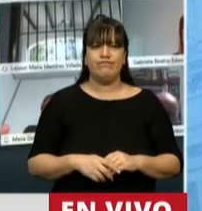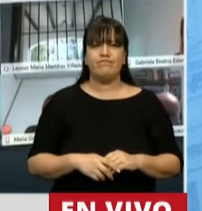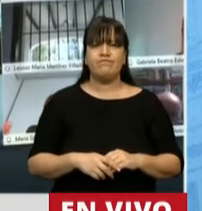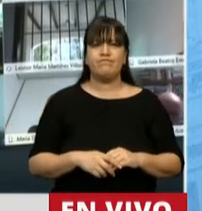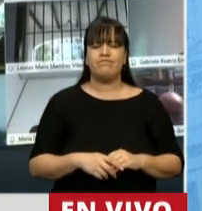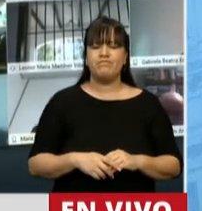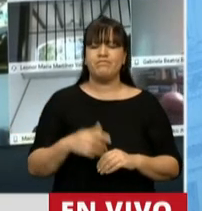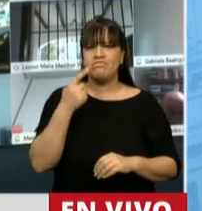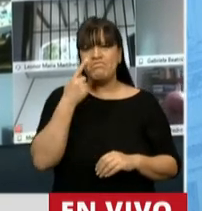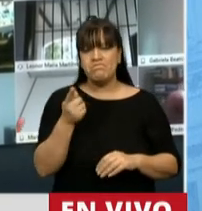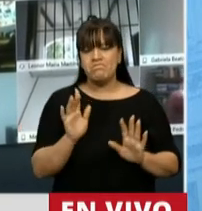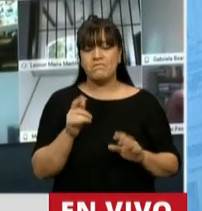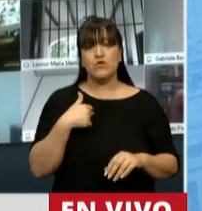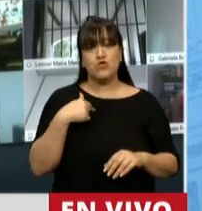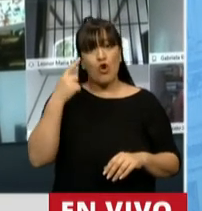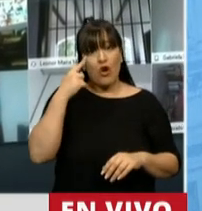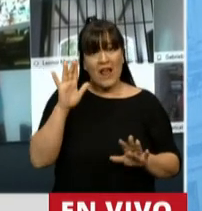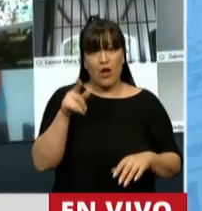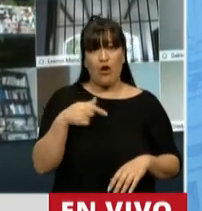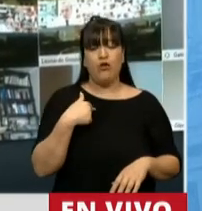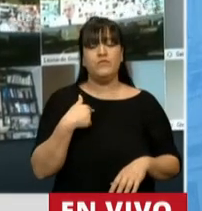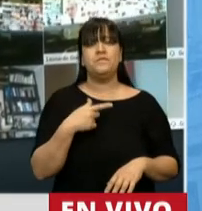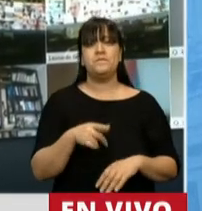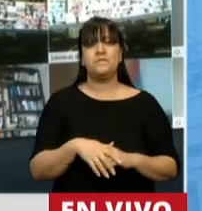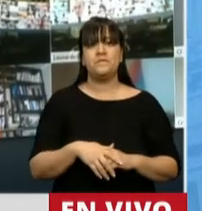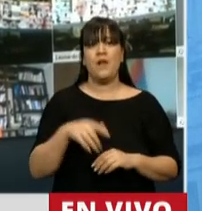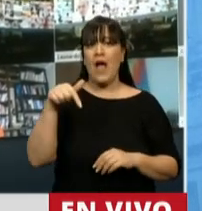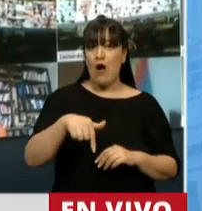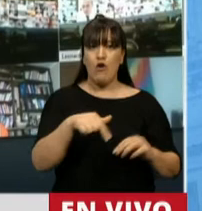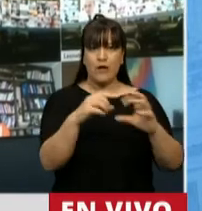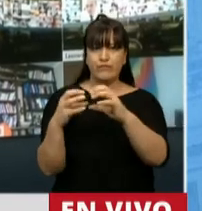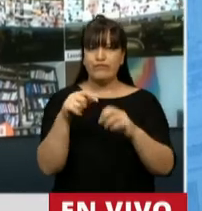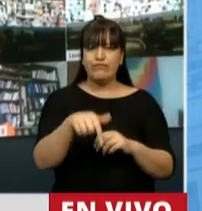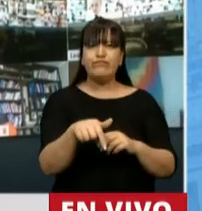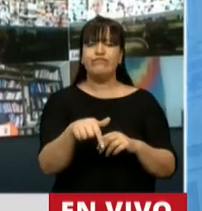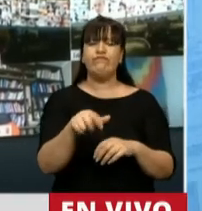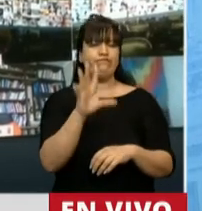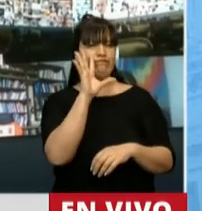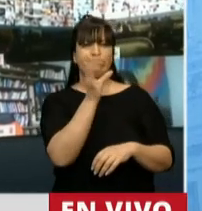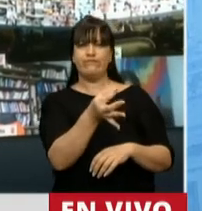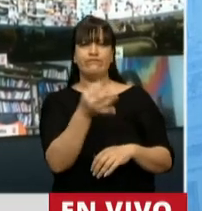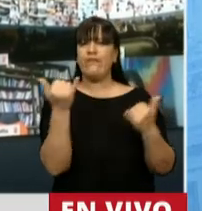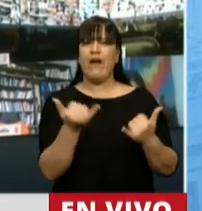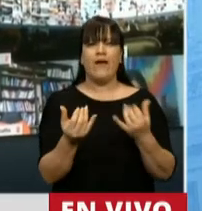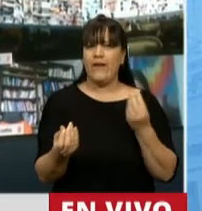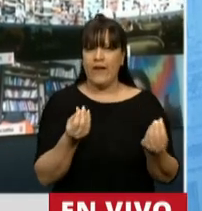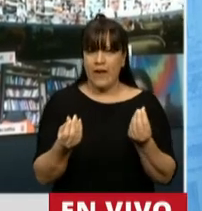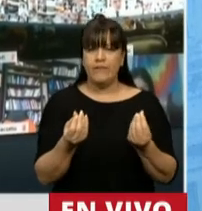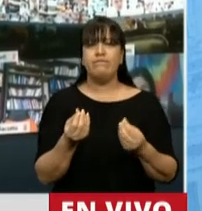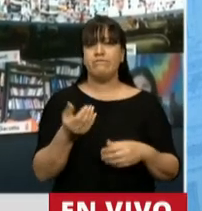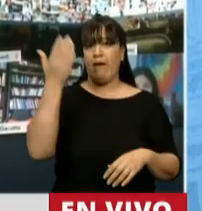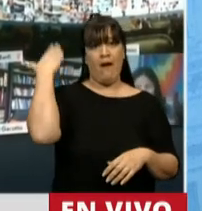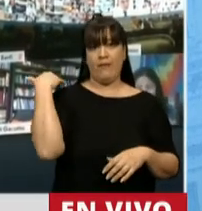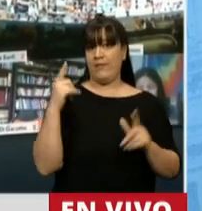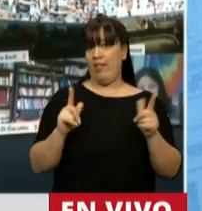señor presidente, yo creo que lo que estamos tratando hoy es la demostración de que no teníamos